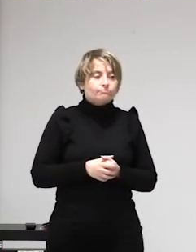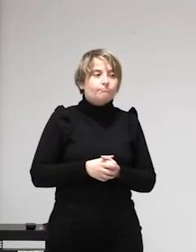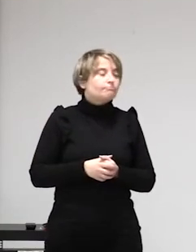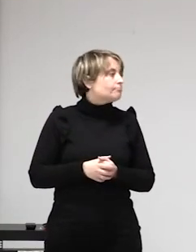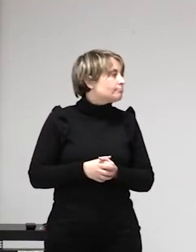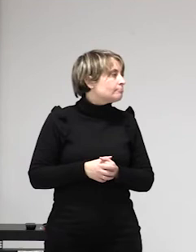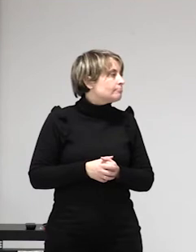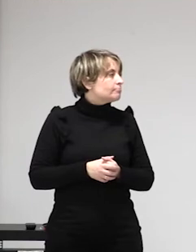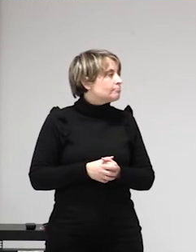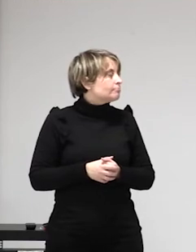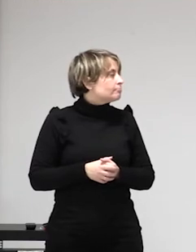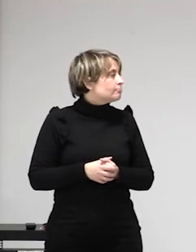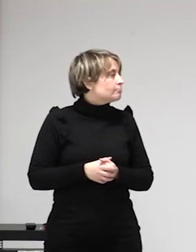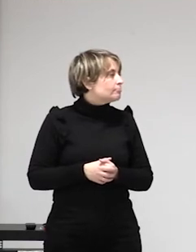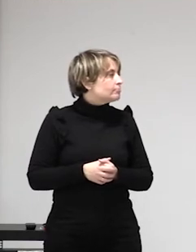responsables de este informe